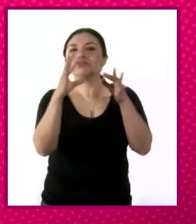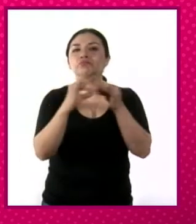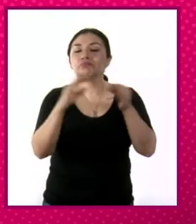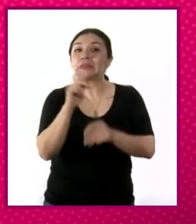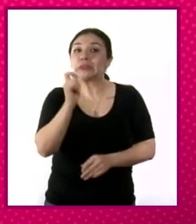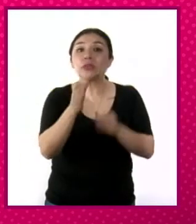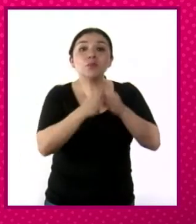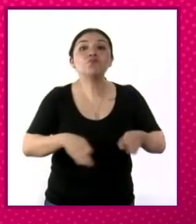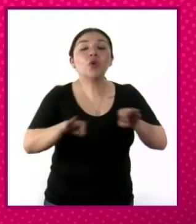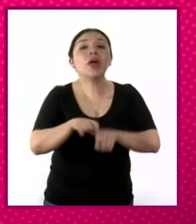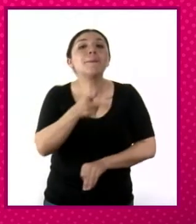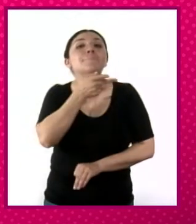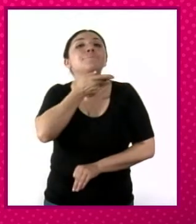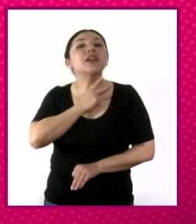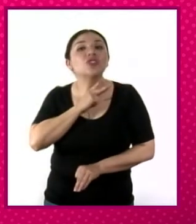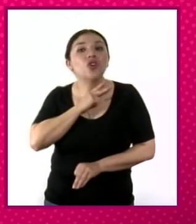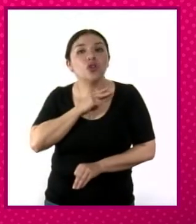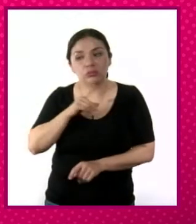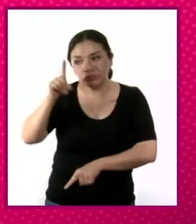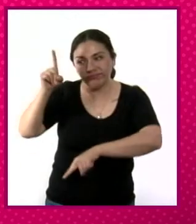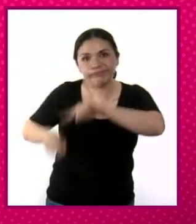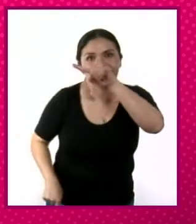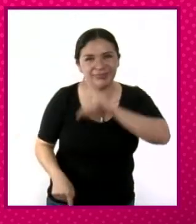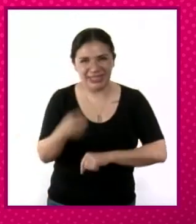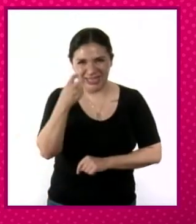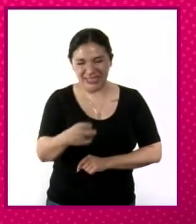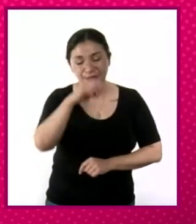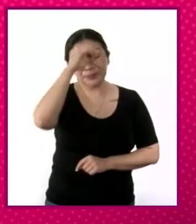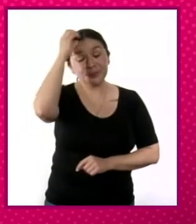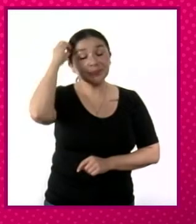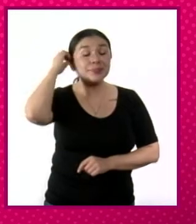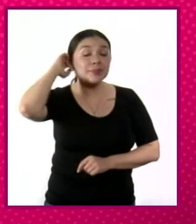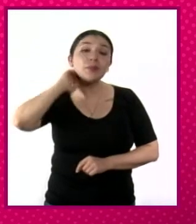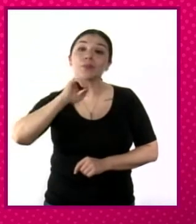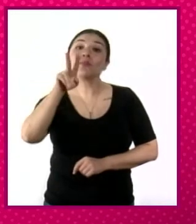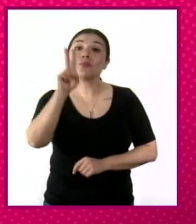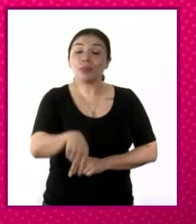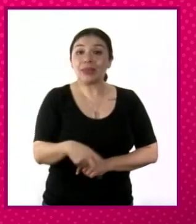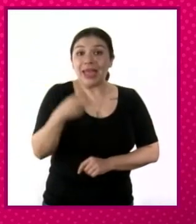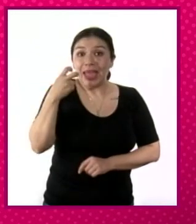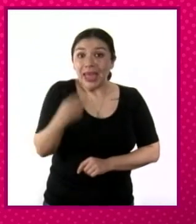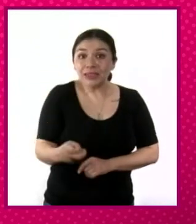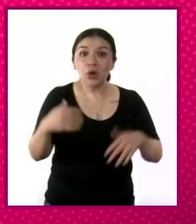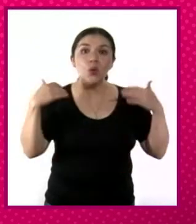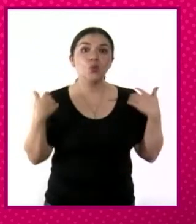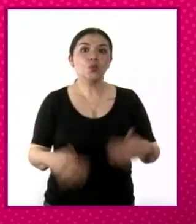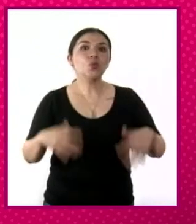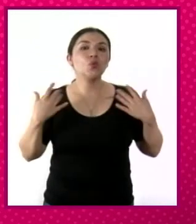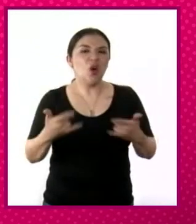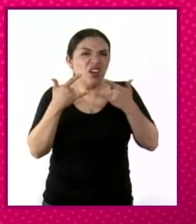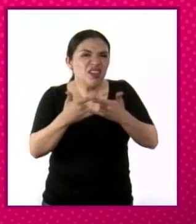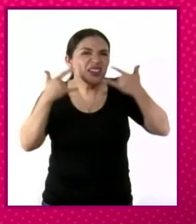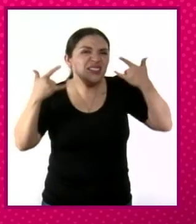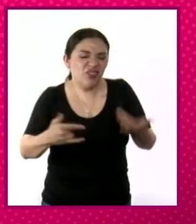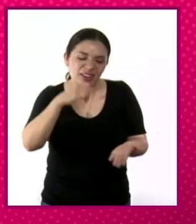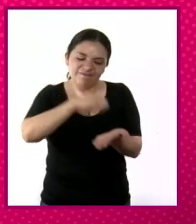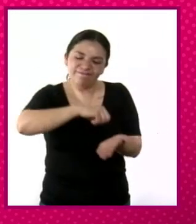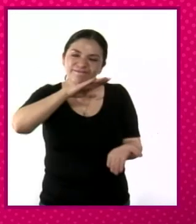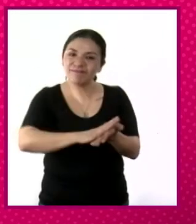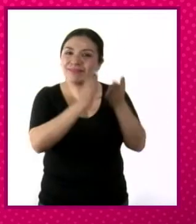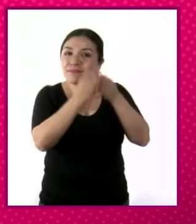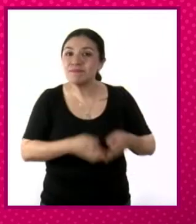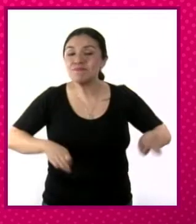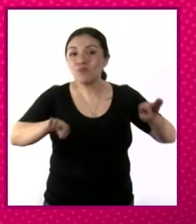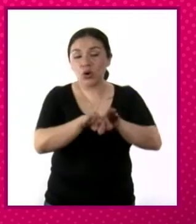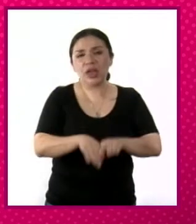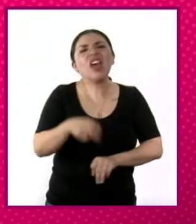la importancia de la expropiación petrolera. Sin duda, es un hecho, es un hito de la historia de México y